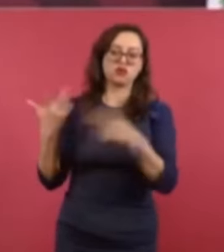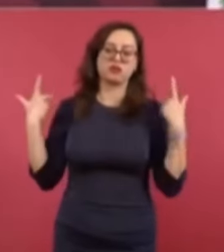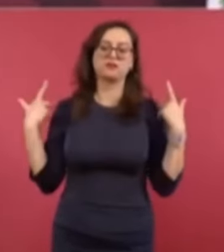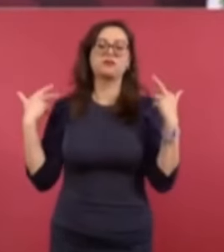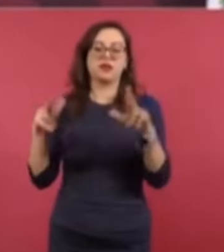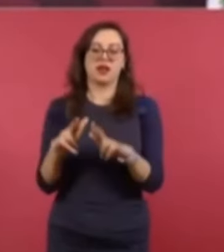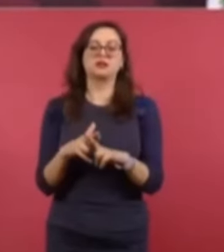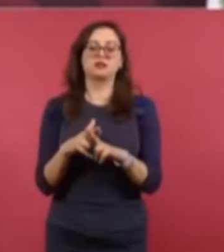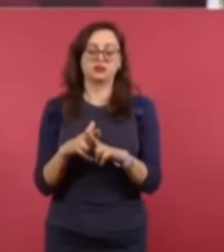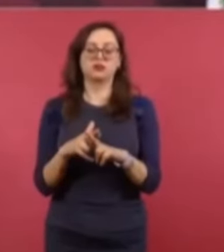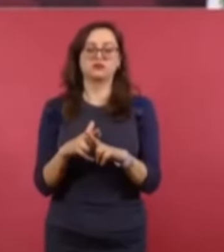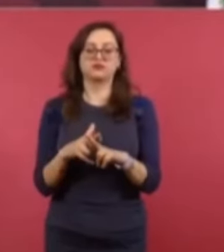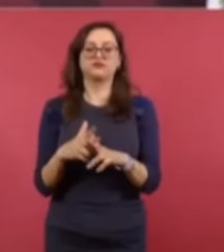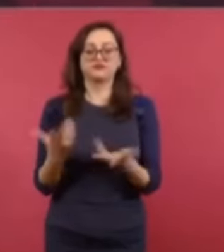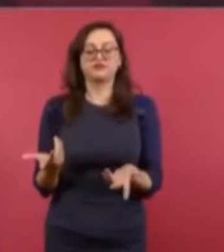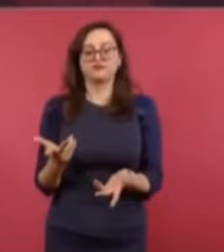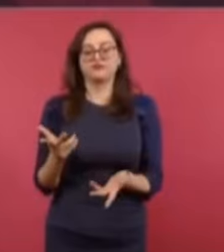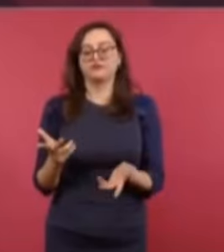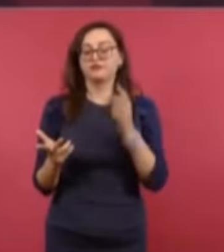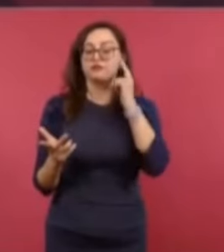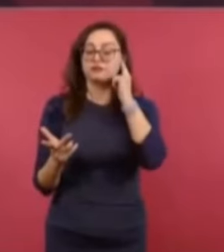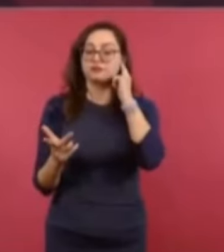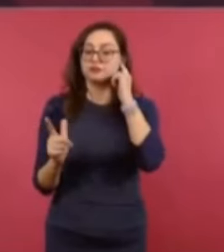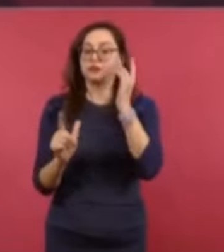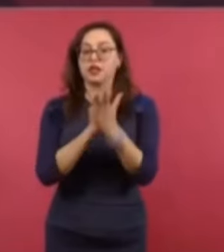con la mal llamada Reforma Educativa.